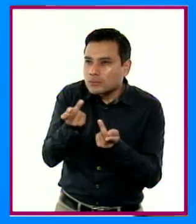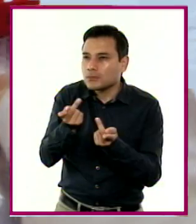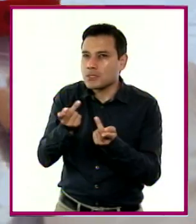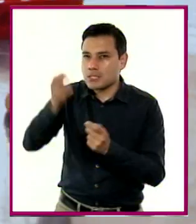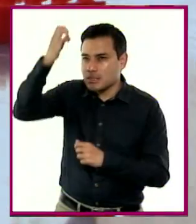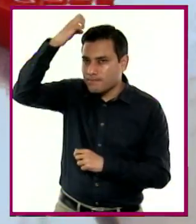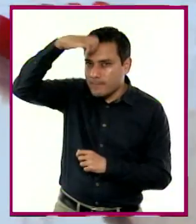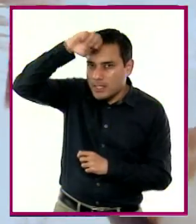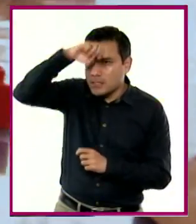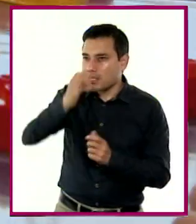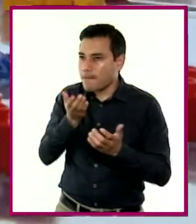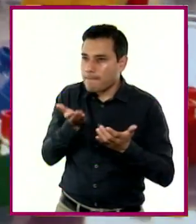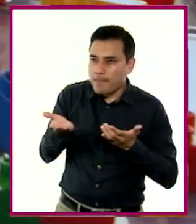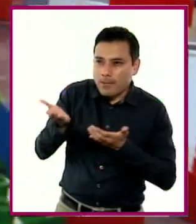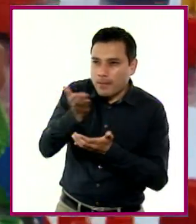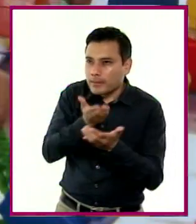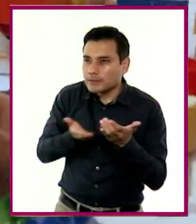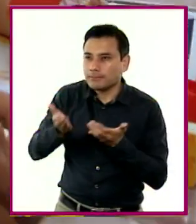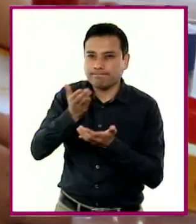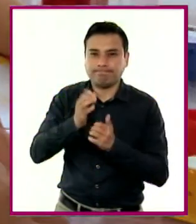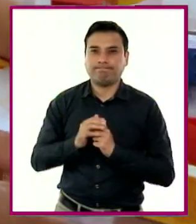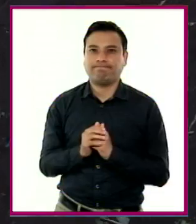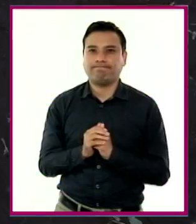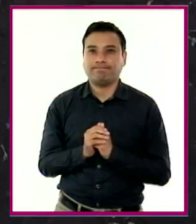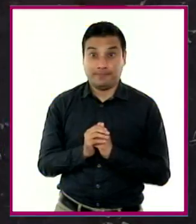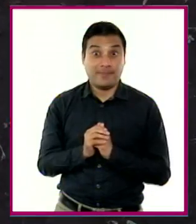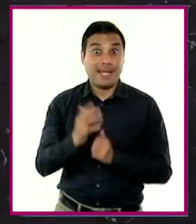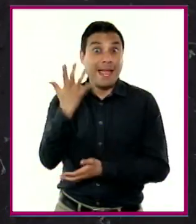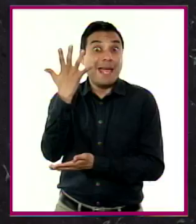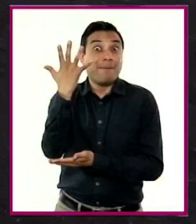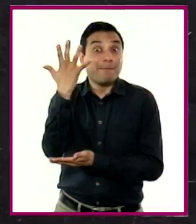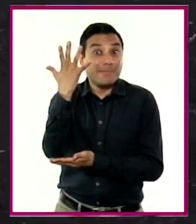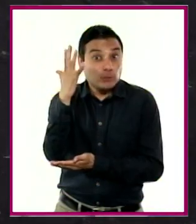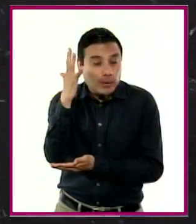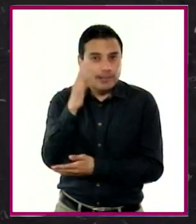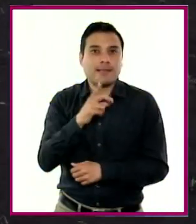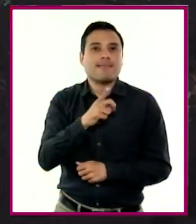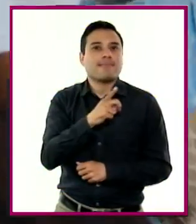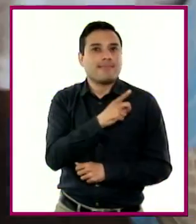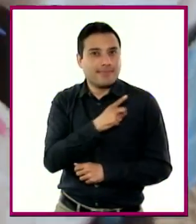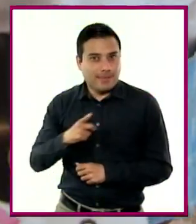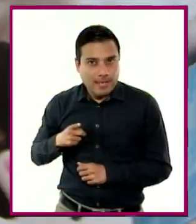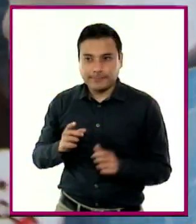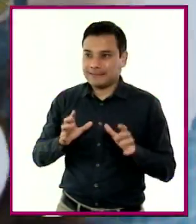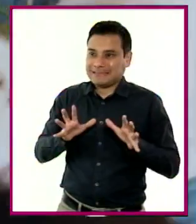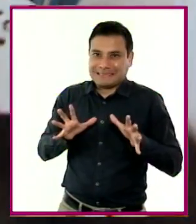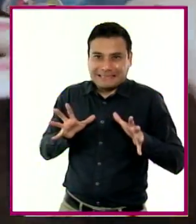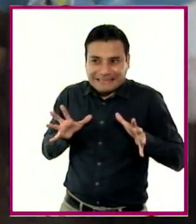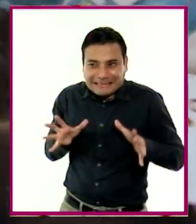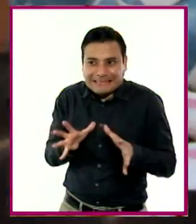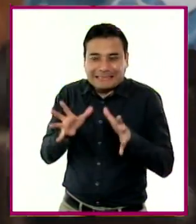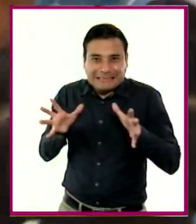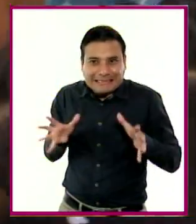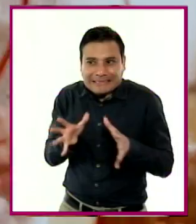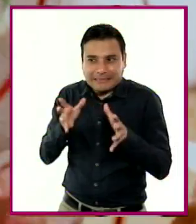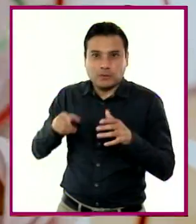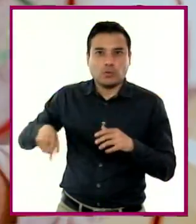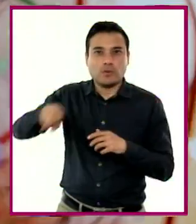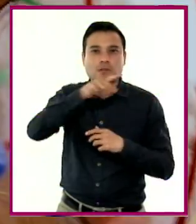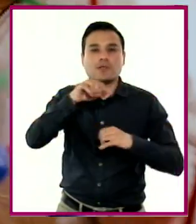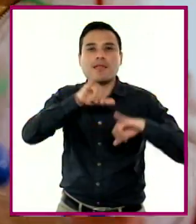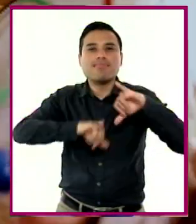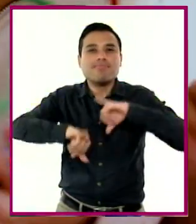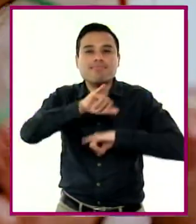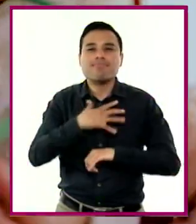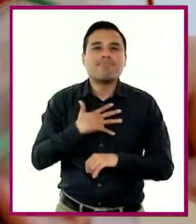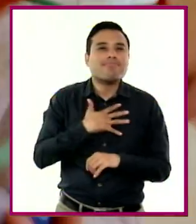crítico. Es importante que en preescolar se promuevan actitudes científicas para organizar el pensamiento y que